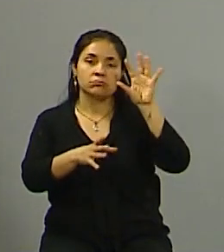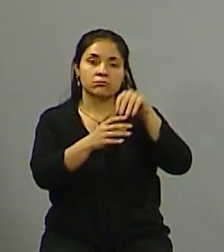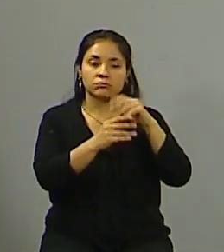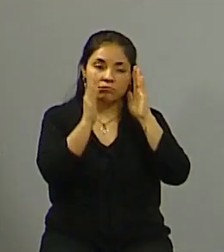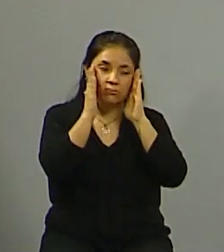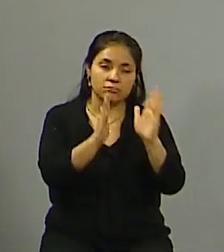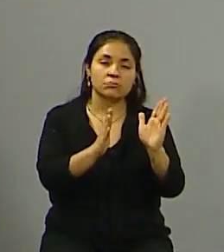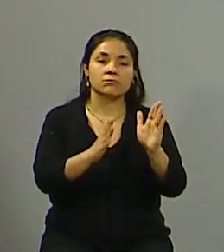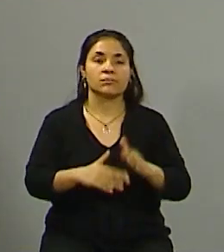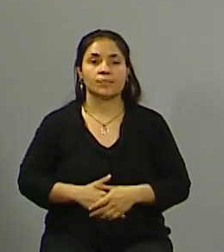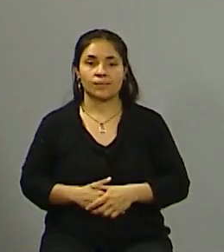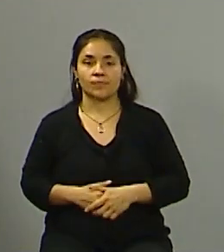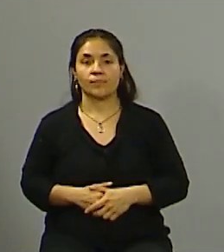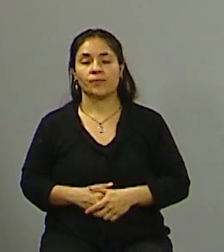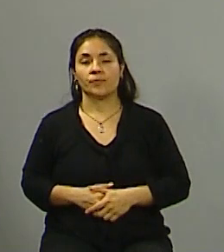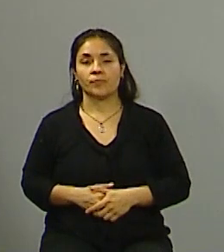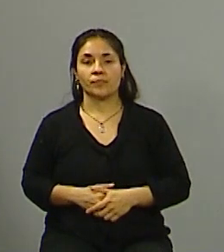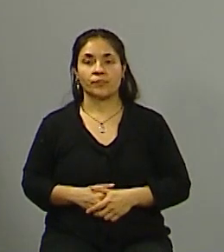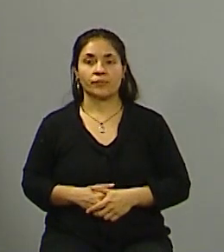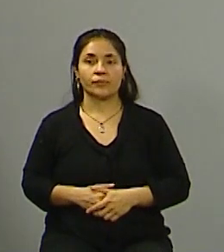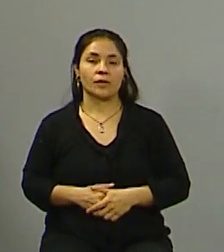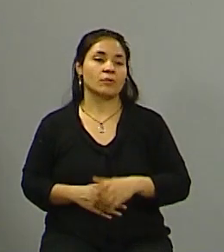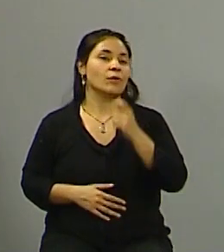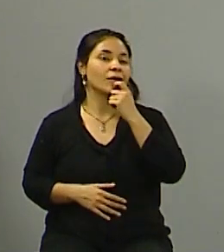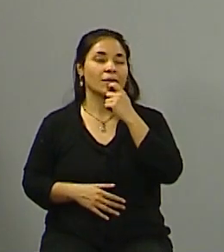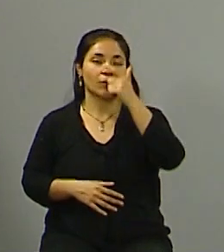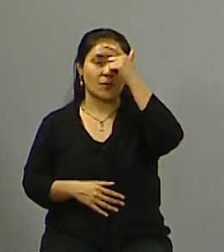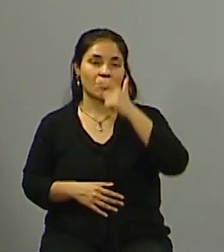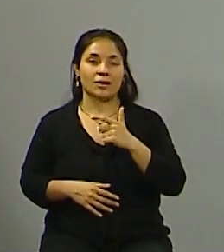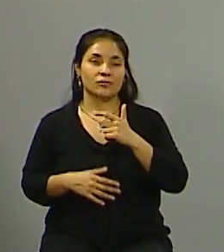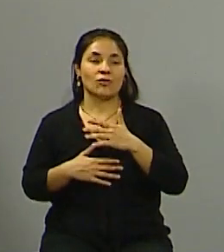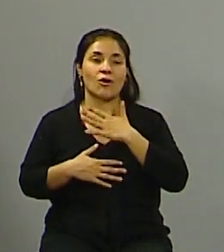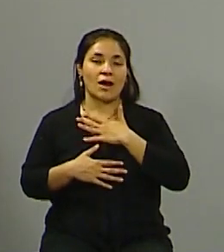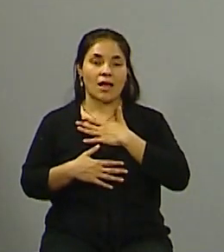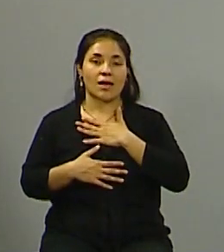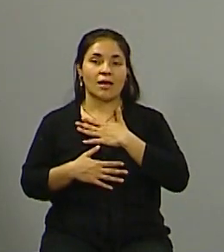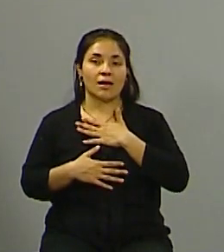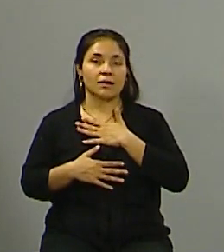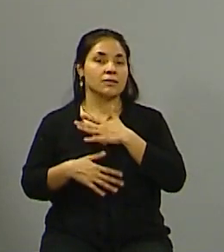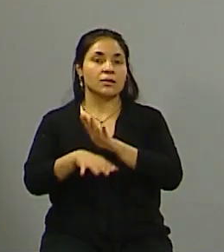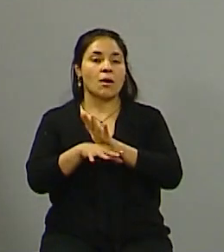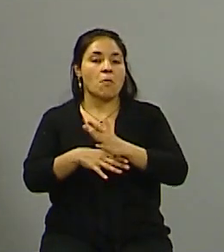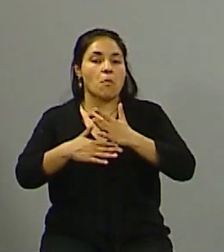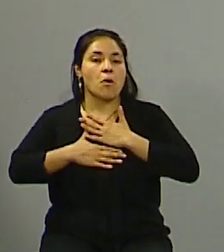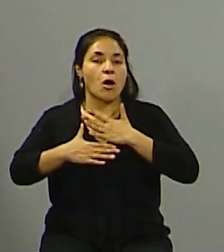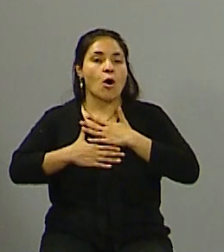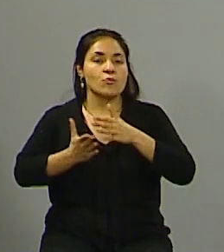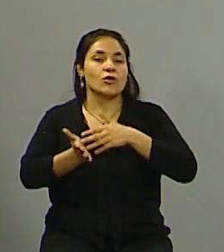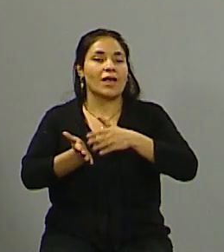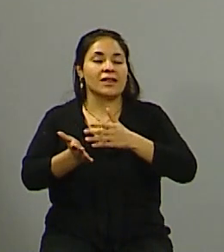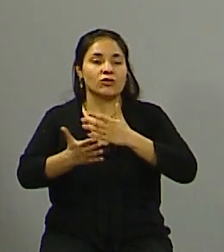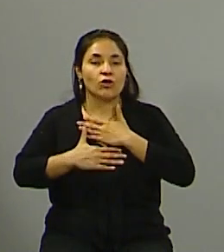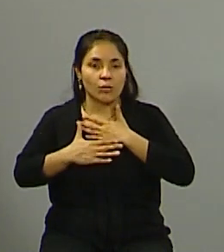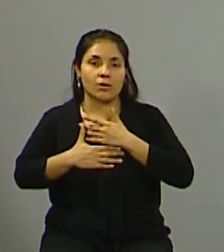no solamente desde el común o más, sino entendiendo que es parte de su territorio y más allá de las jurisdicciones